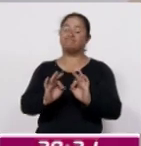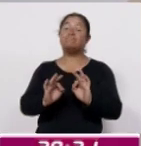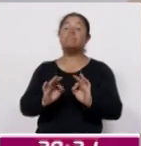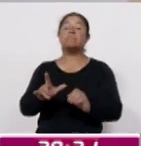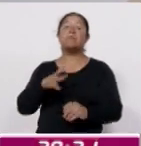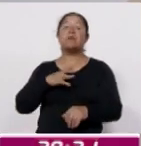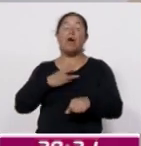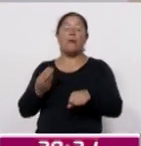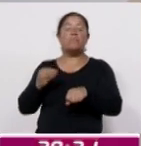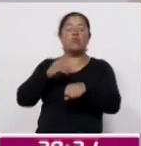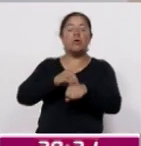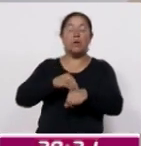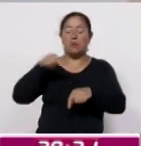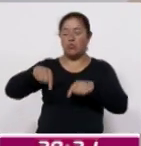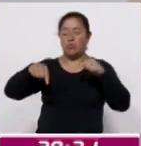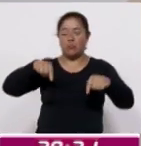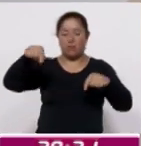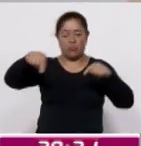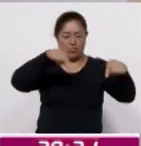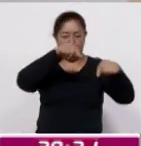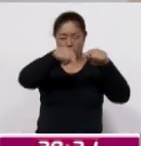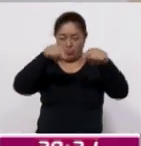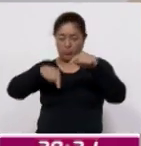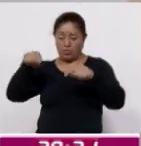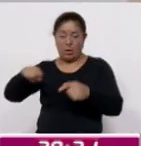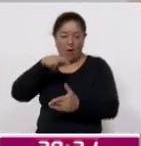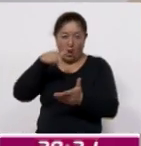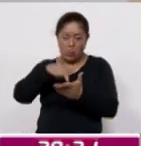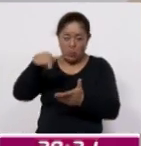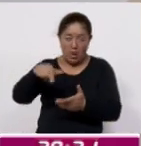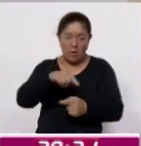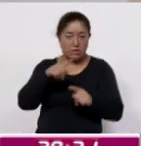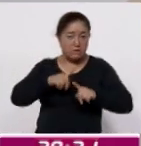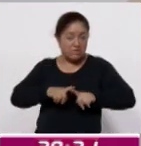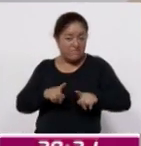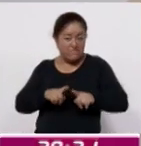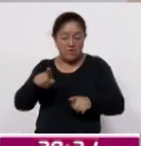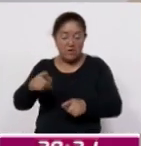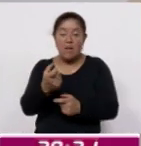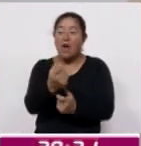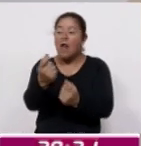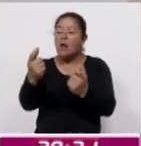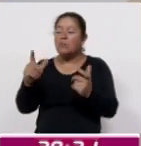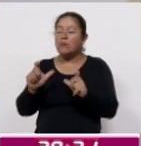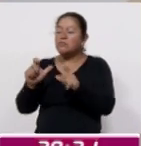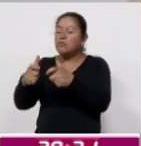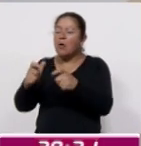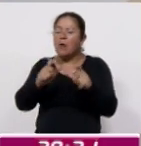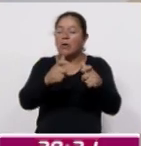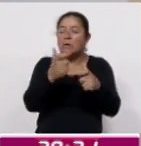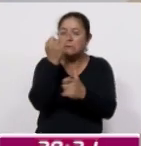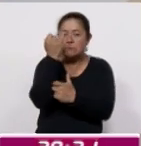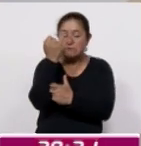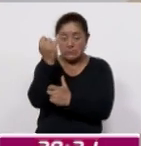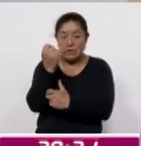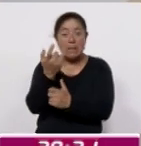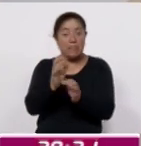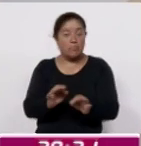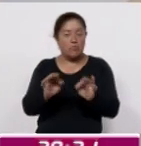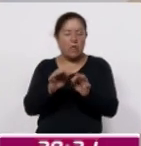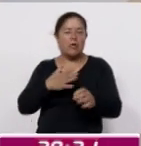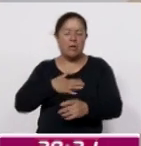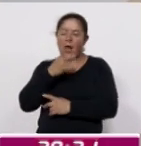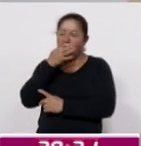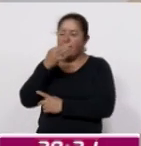instaladas en varios puntos de algunas colonias clave, nosotros le llamamos